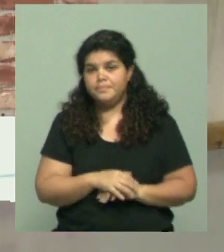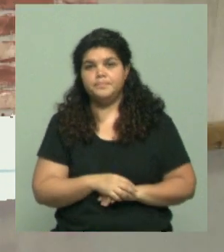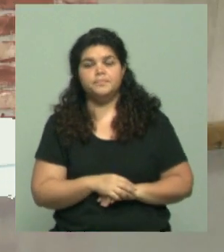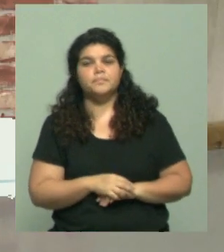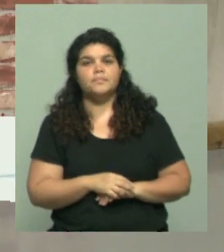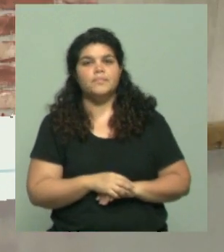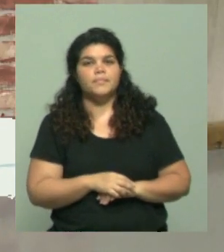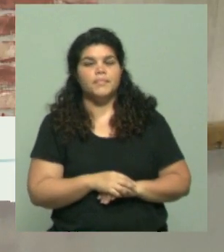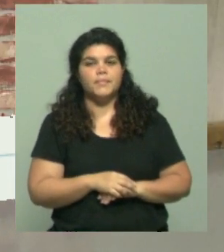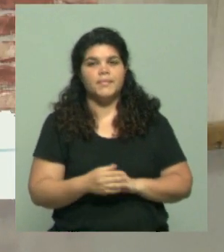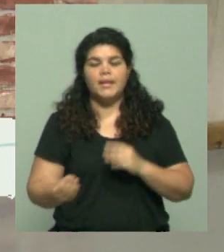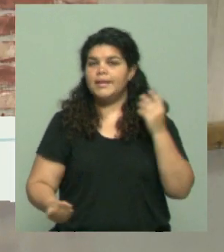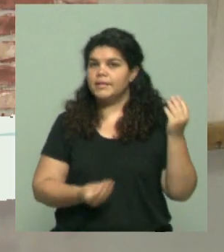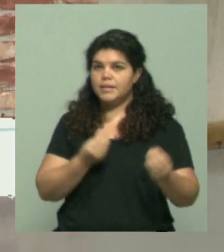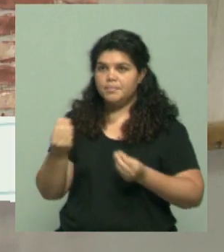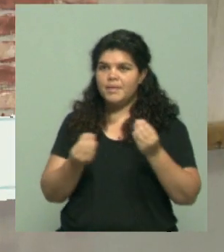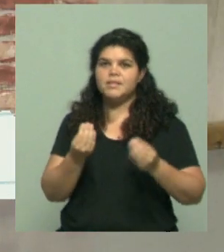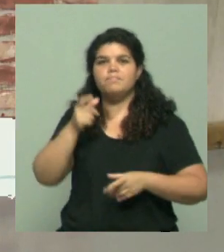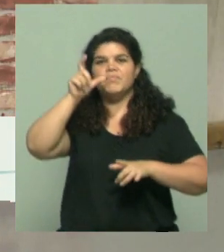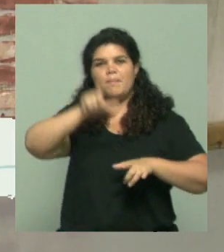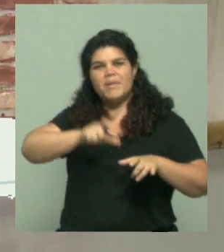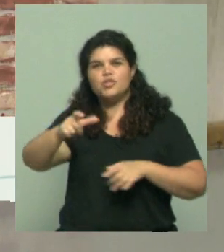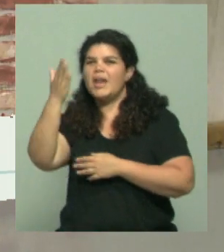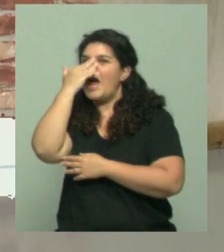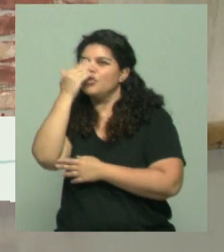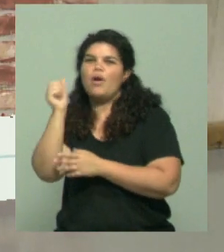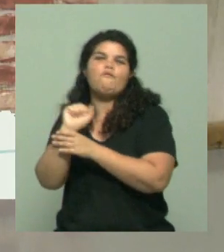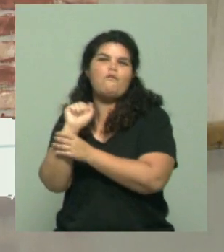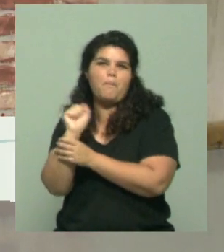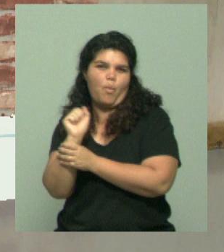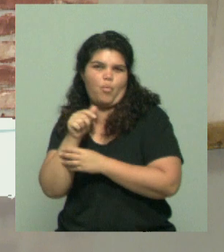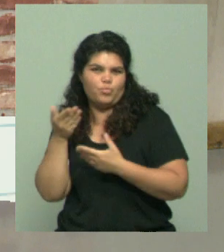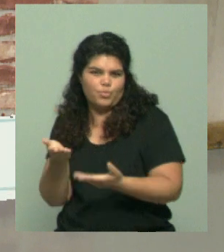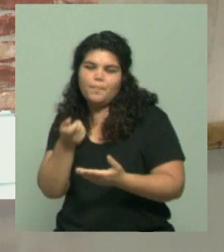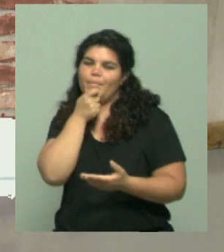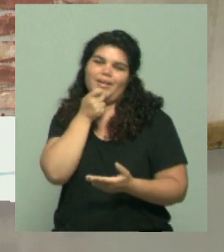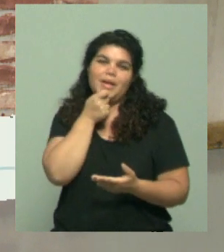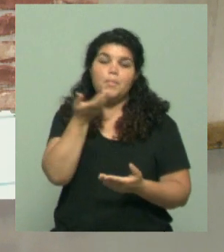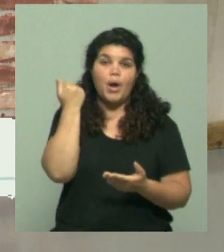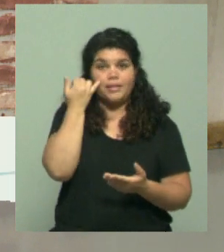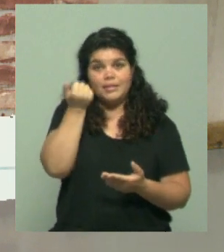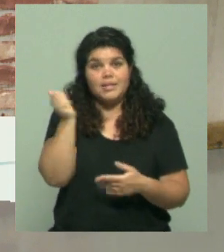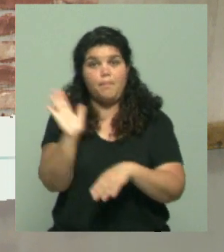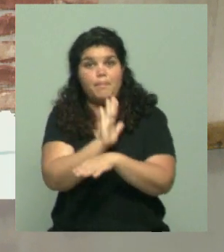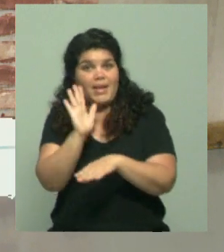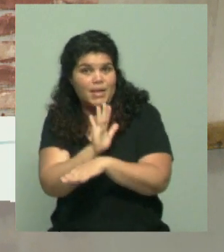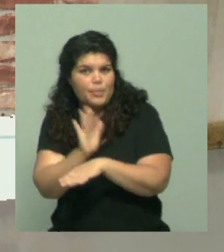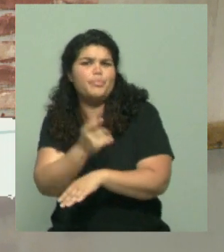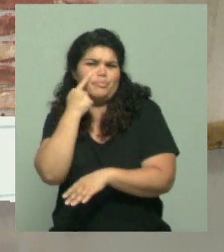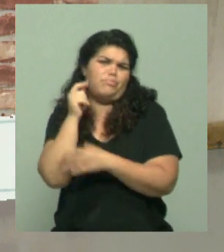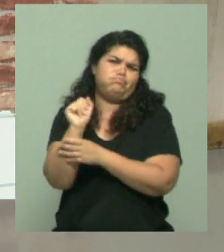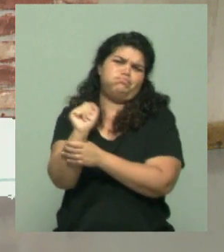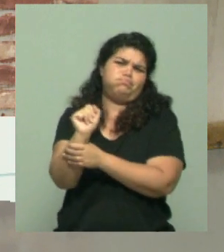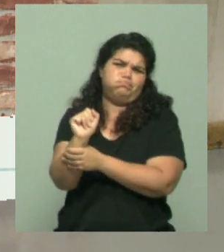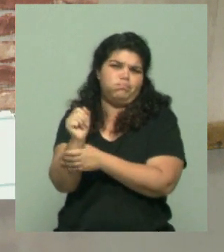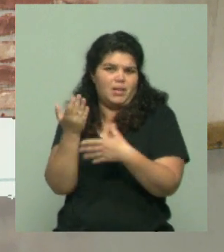las figuras influyentes, decíamos recién actores que la mayoría, los artistas, digo, en general, se